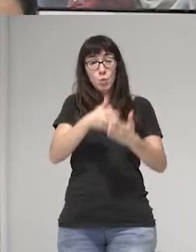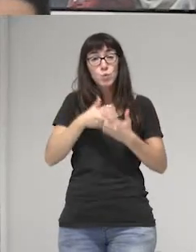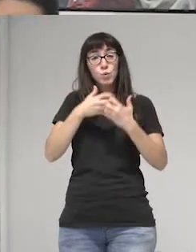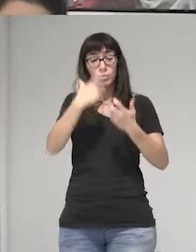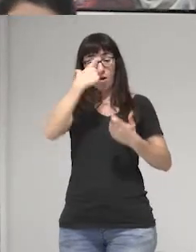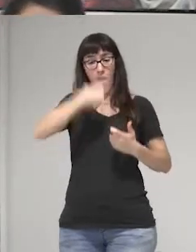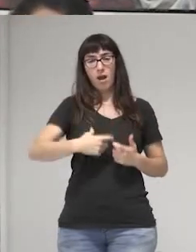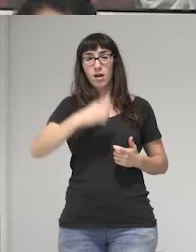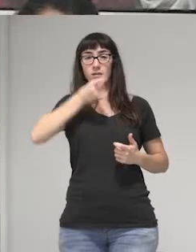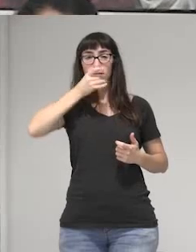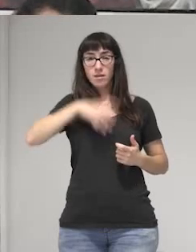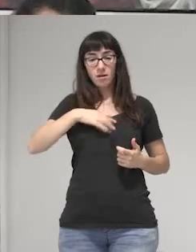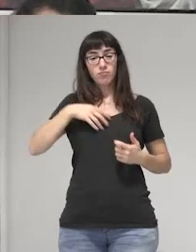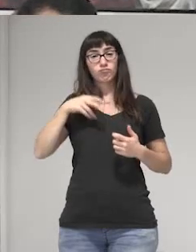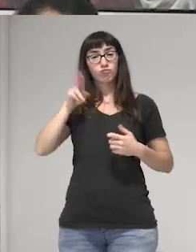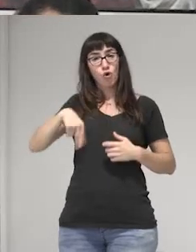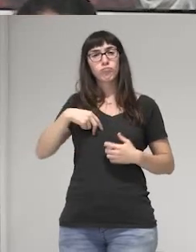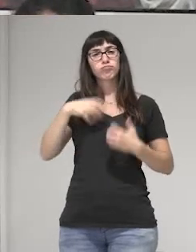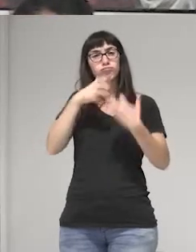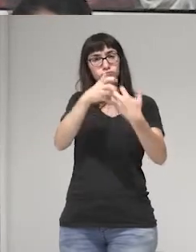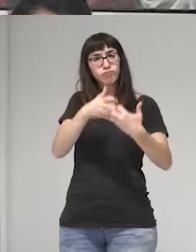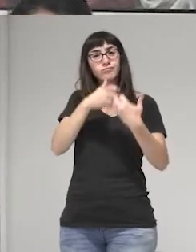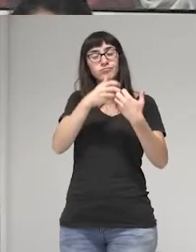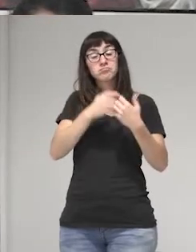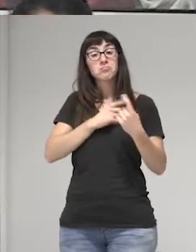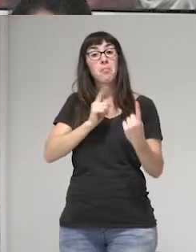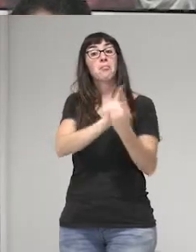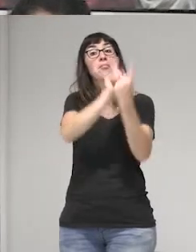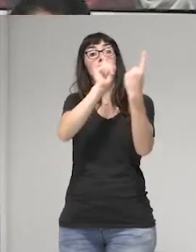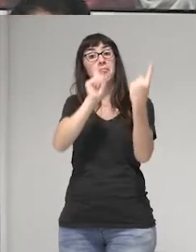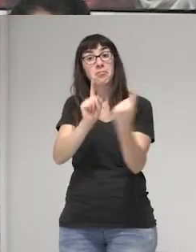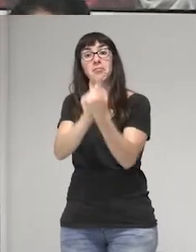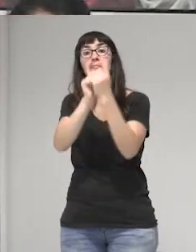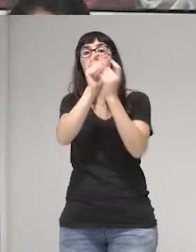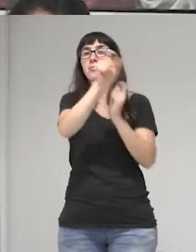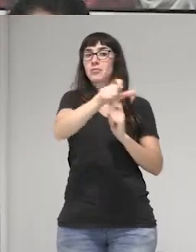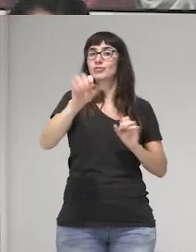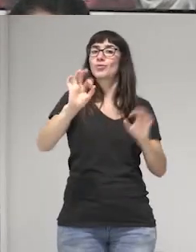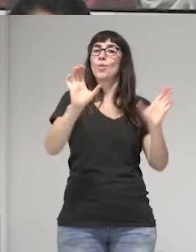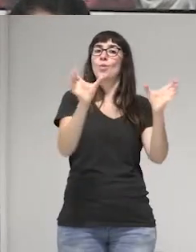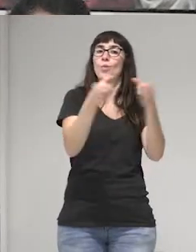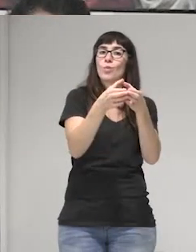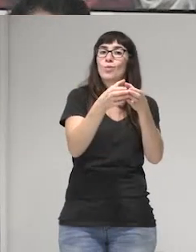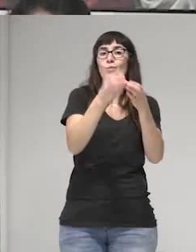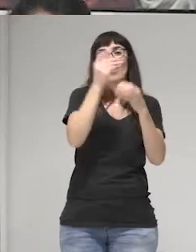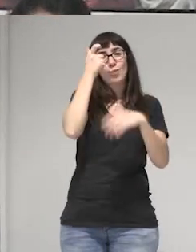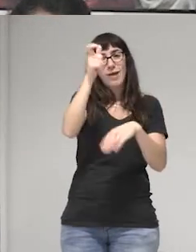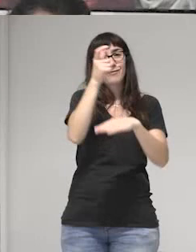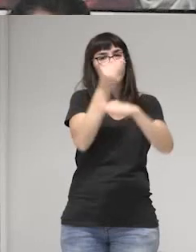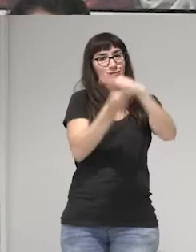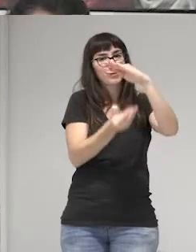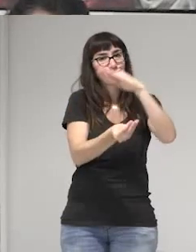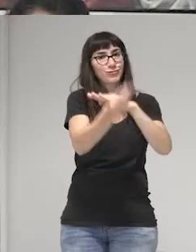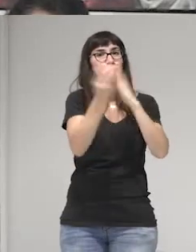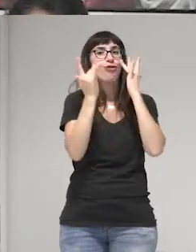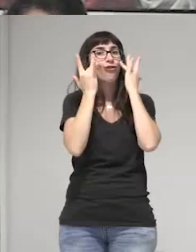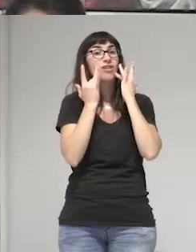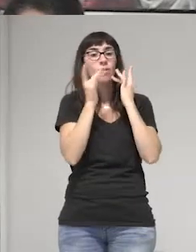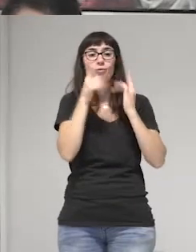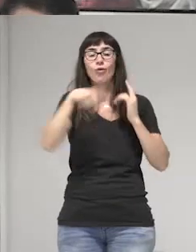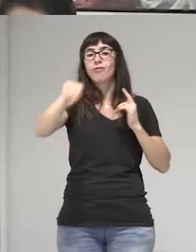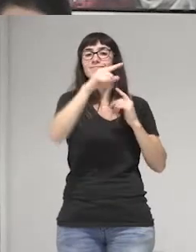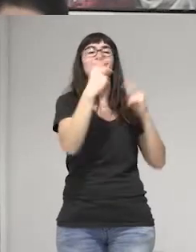encontramos también con las personas de los pueblos originarios. Que les es negado su ser